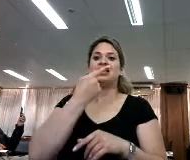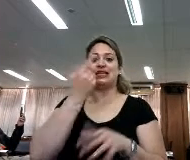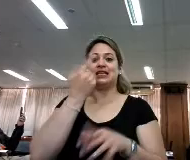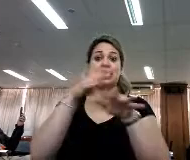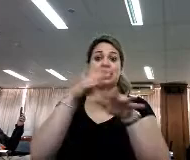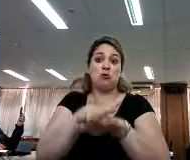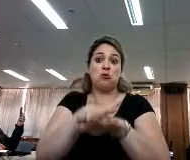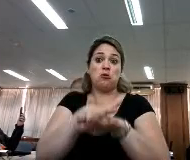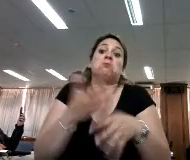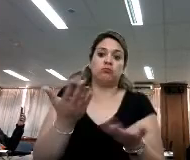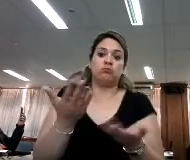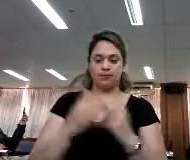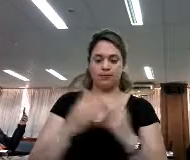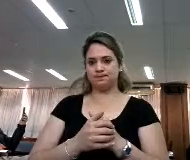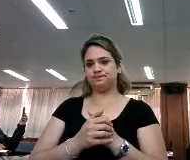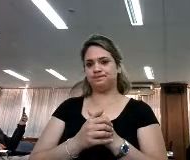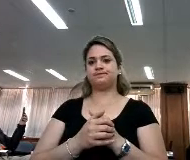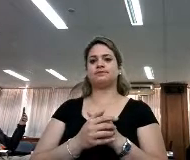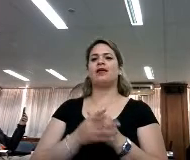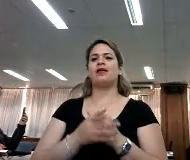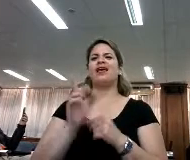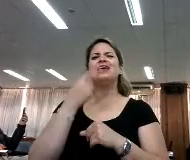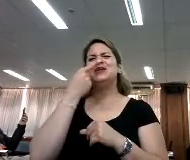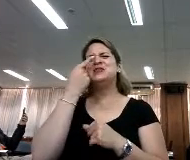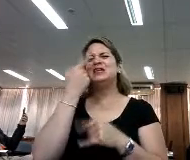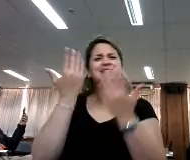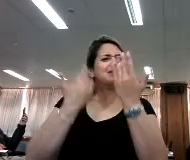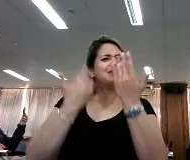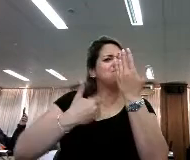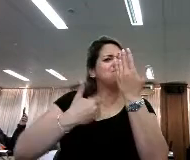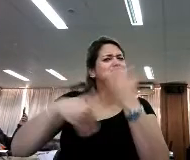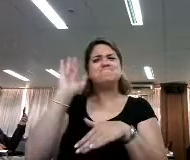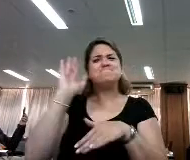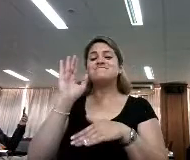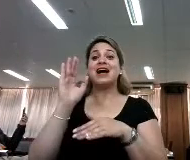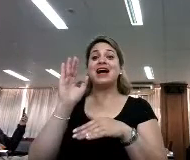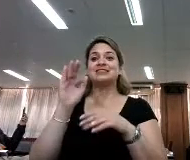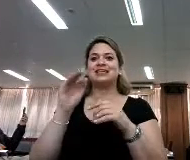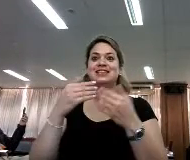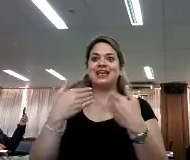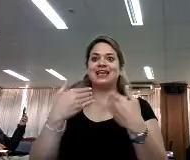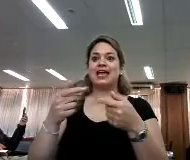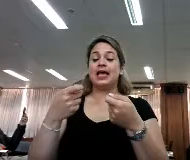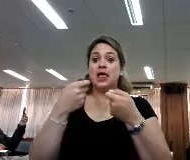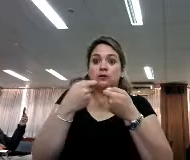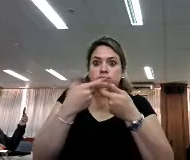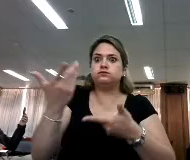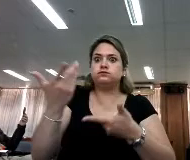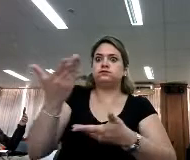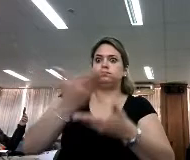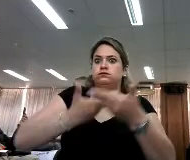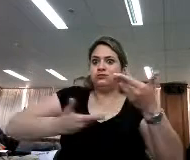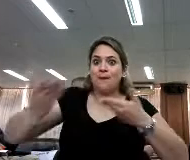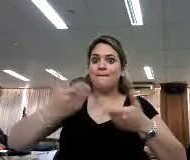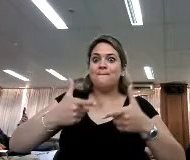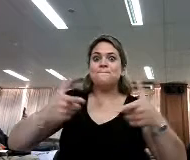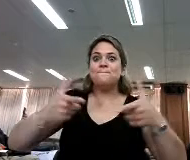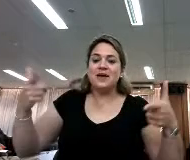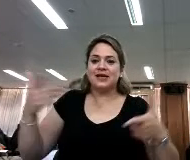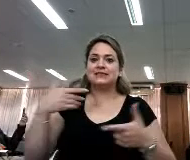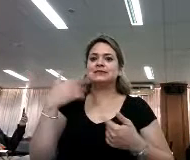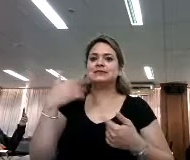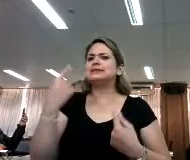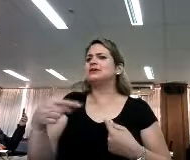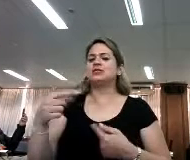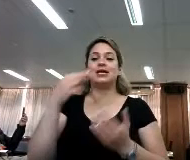Y bueno, quizá lo más interesante de la elasticidad y lo que a mí más me gusta, que lo he venido diciendo mucho, es que el lector